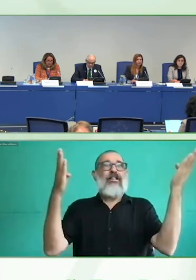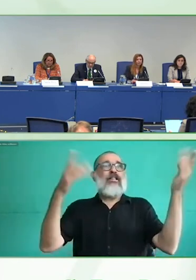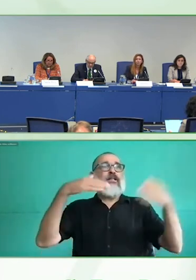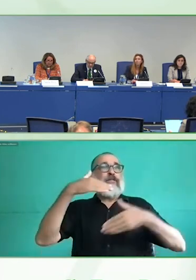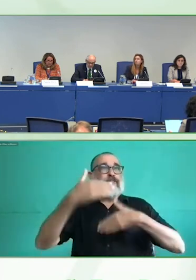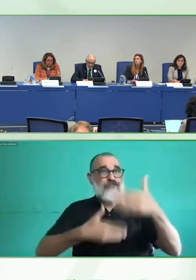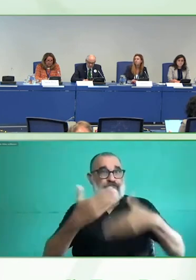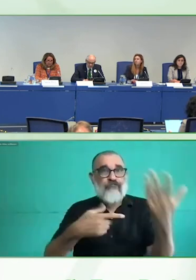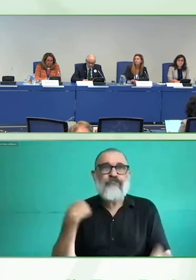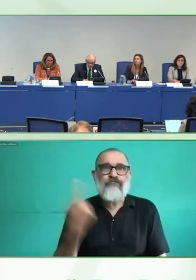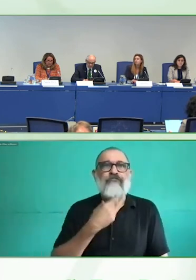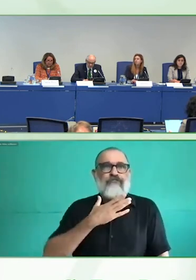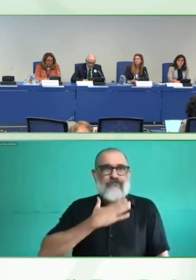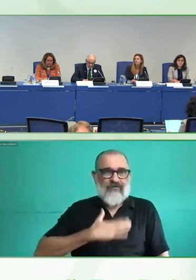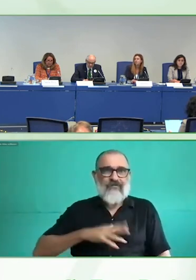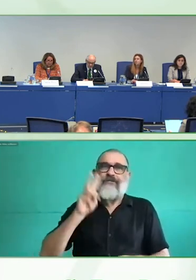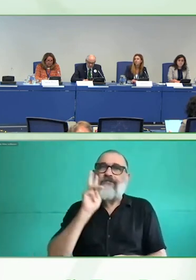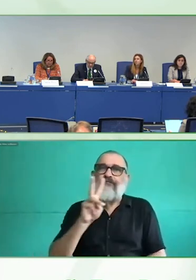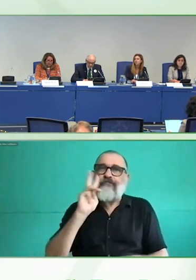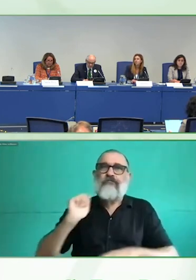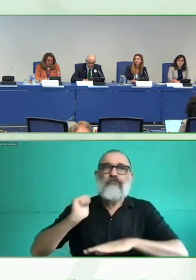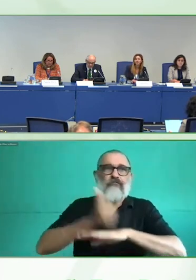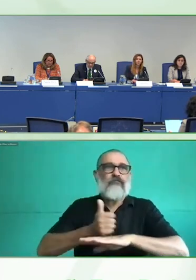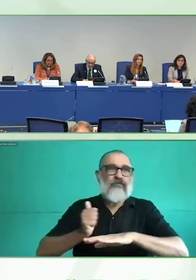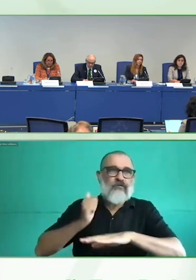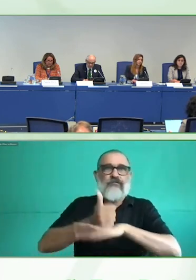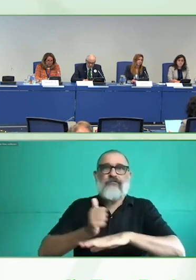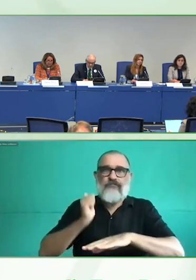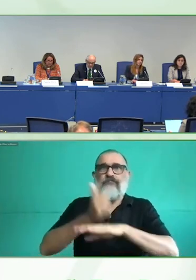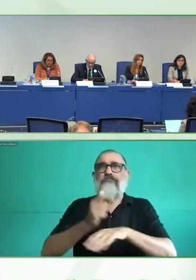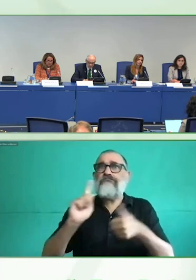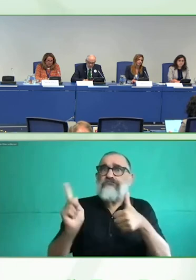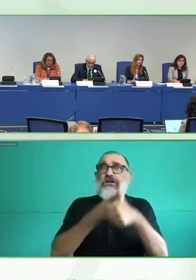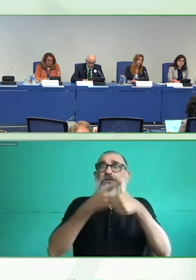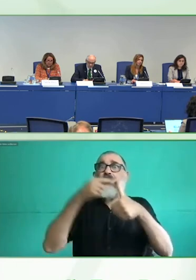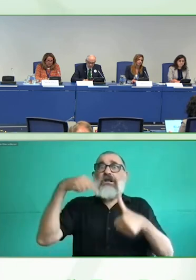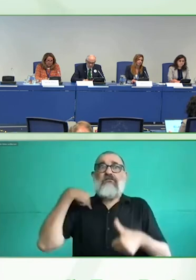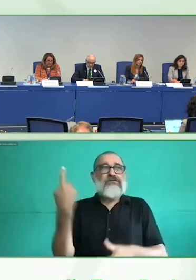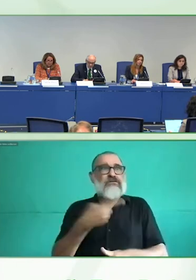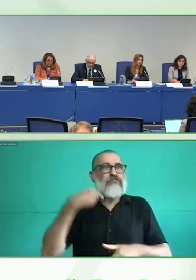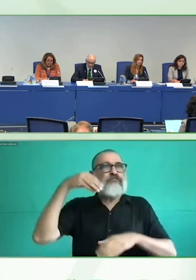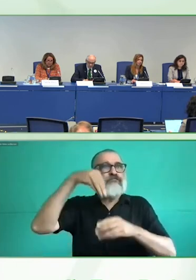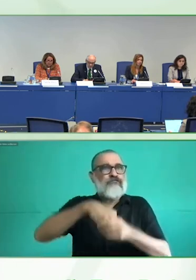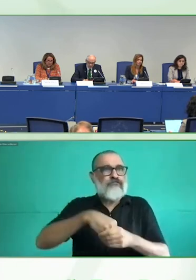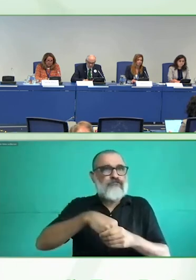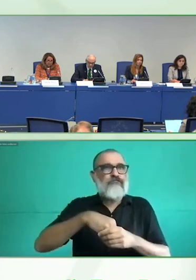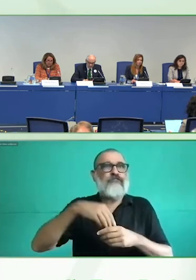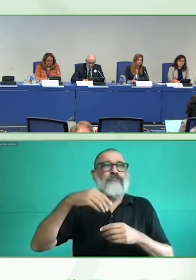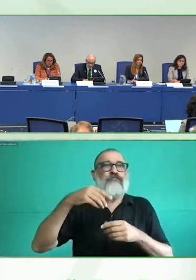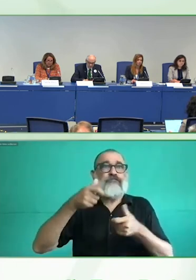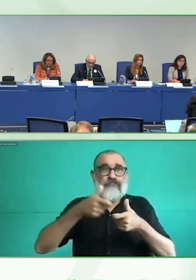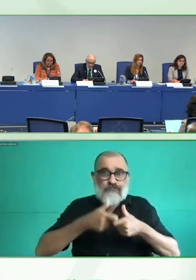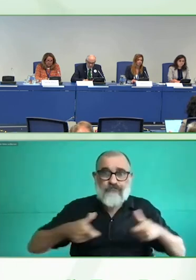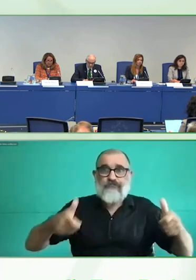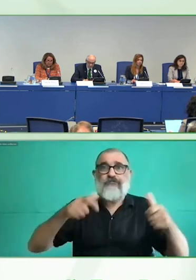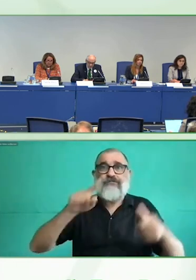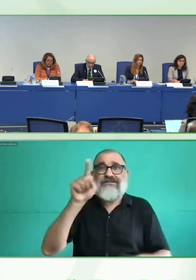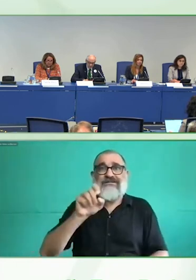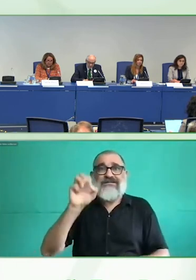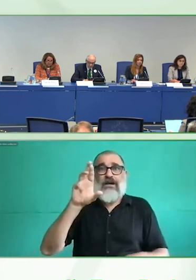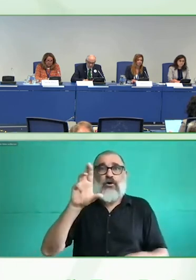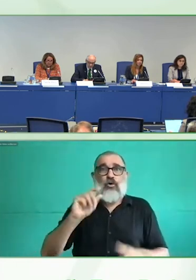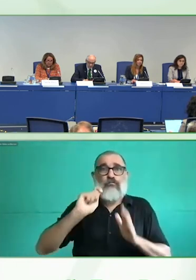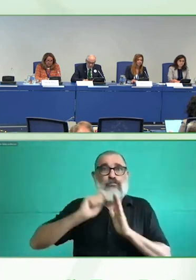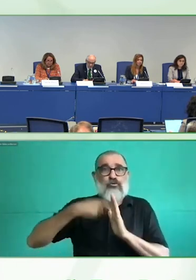La idea de realizar un evento específico para la región surge en 2019, en el marco de la alianza entre Zero